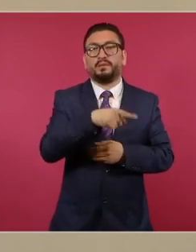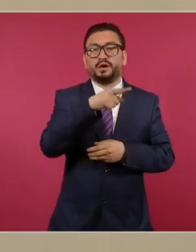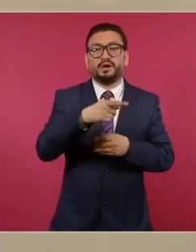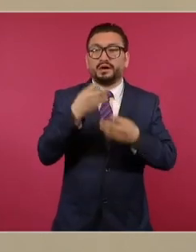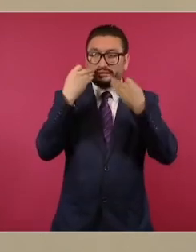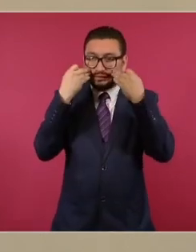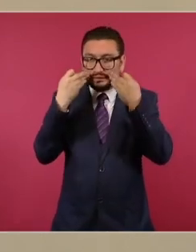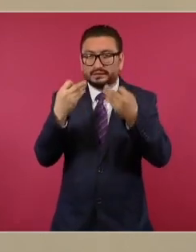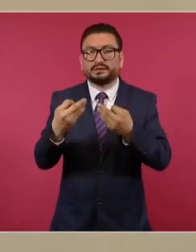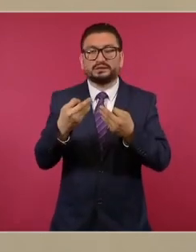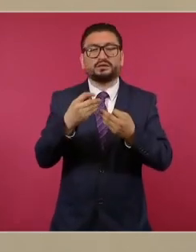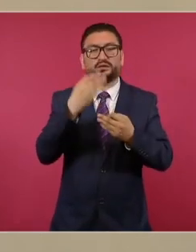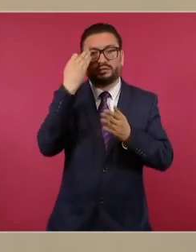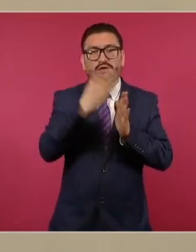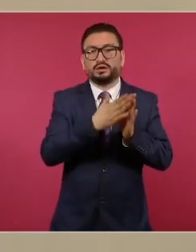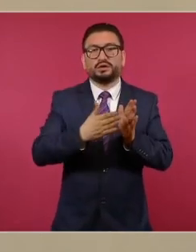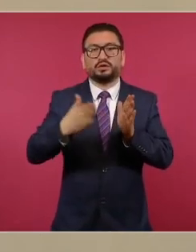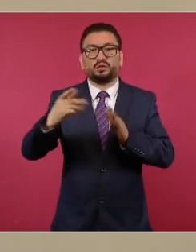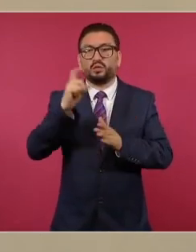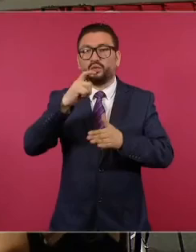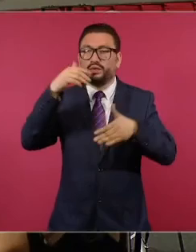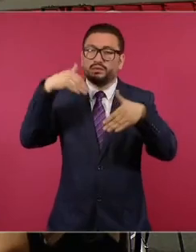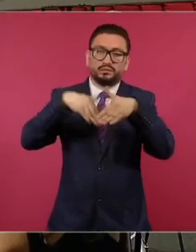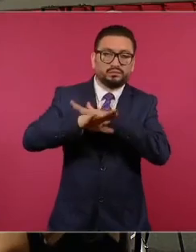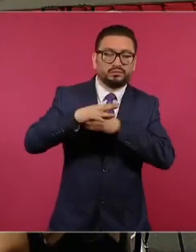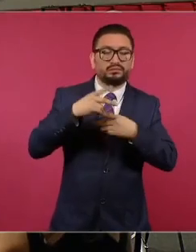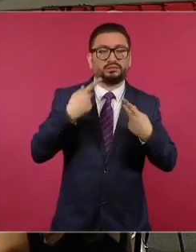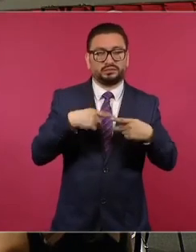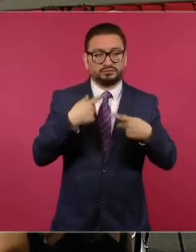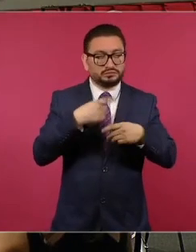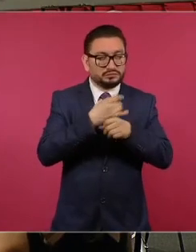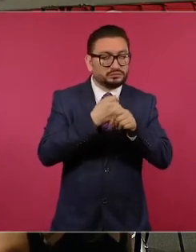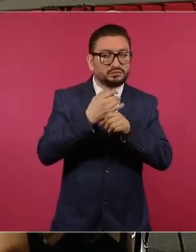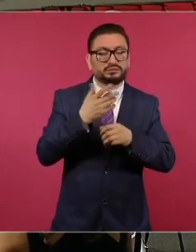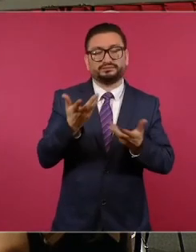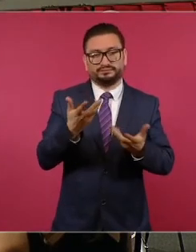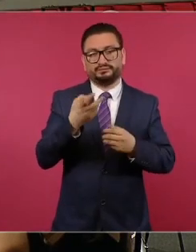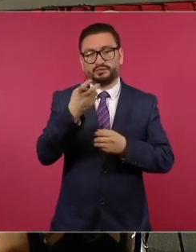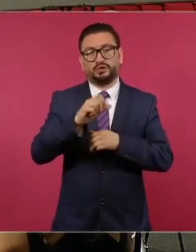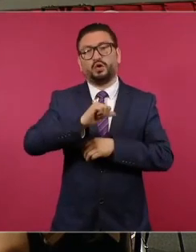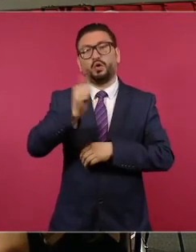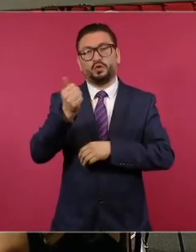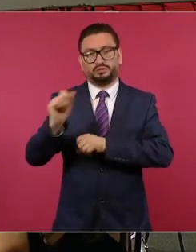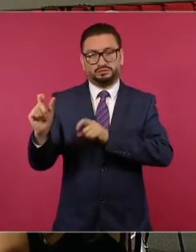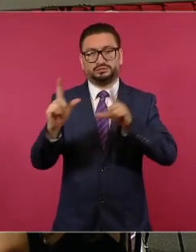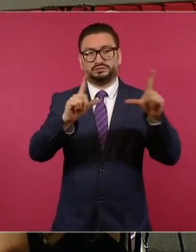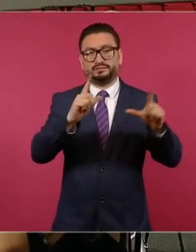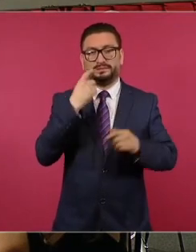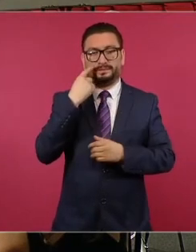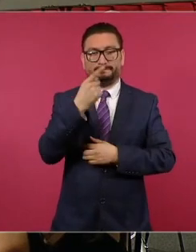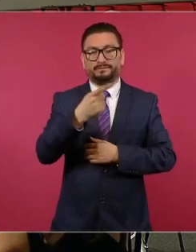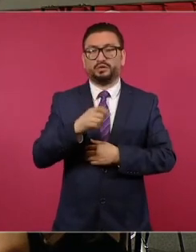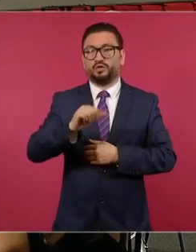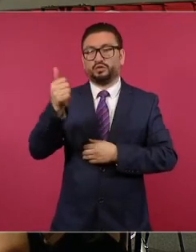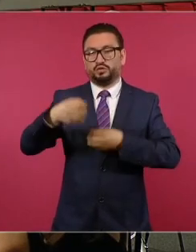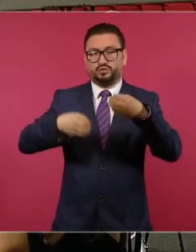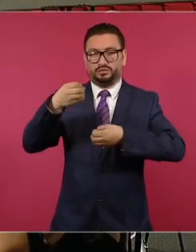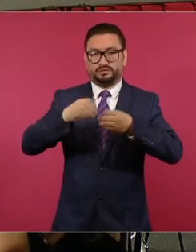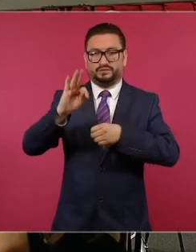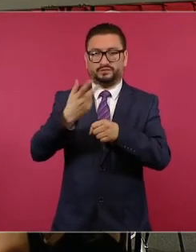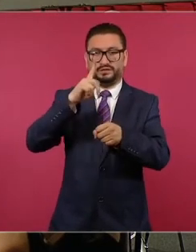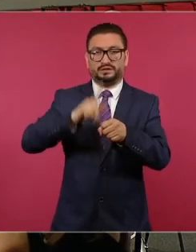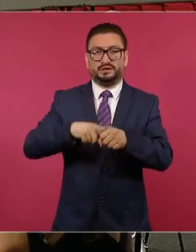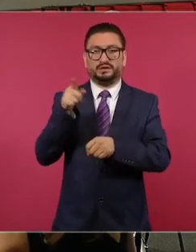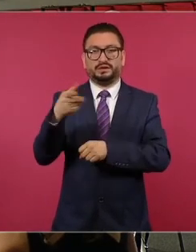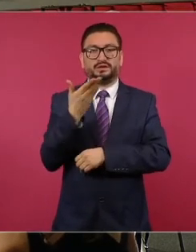testigos durante el cateo. Adelante. Este es otro caso, es un juez federal que